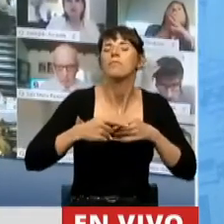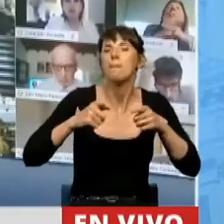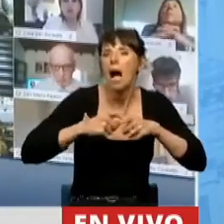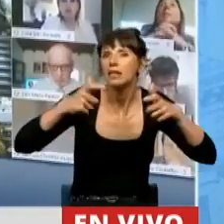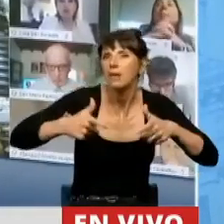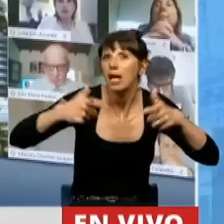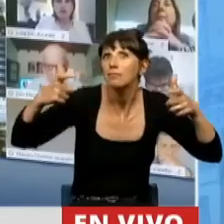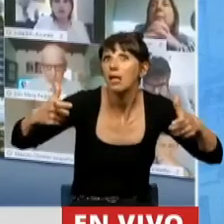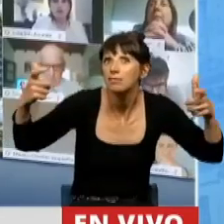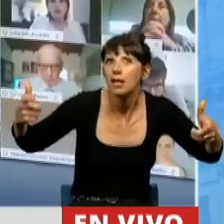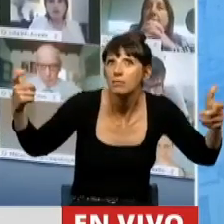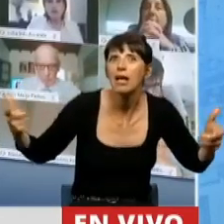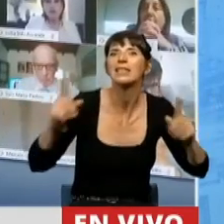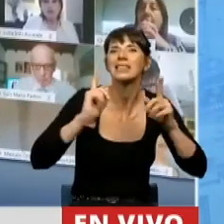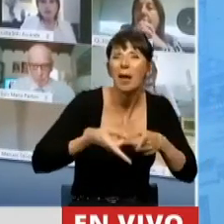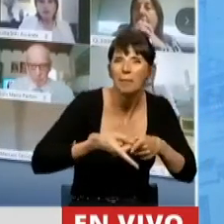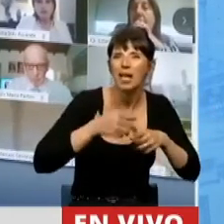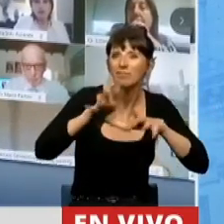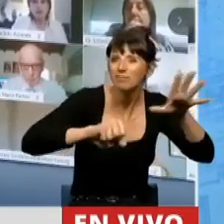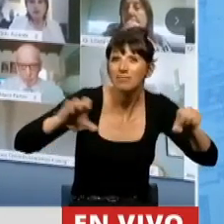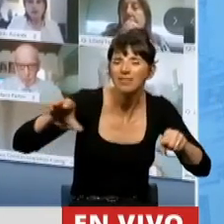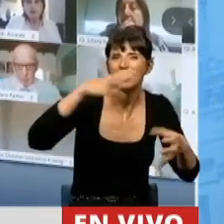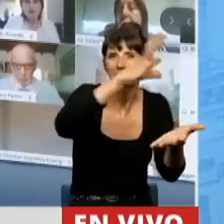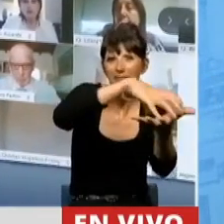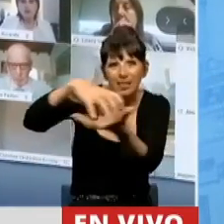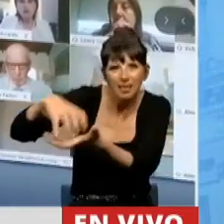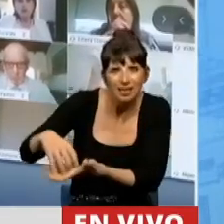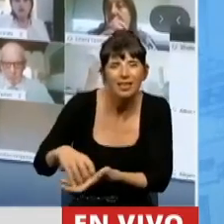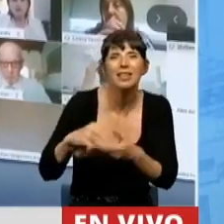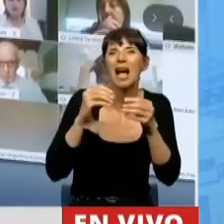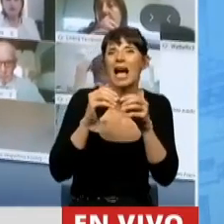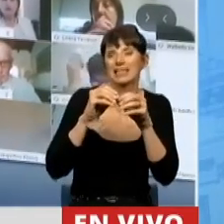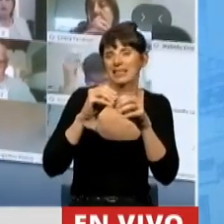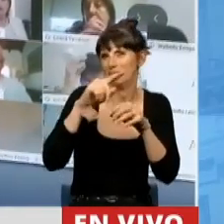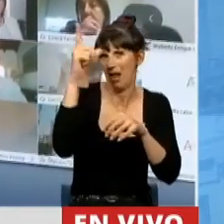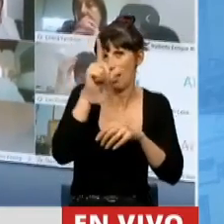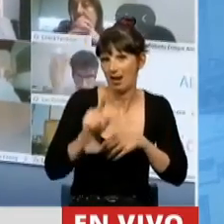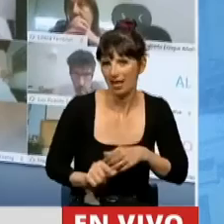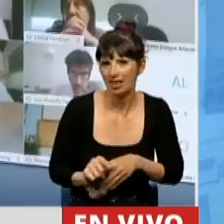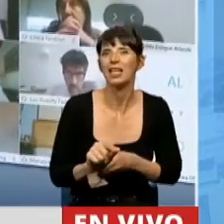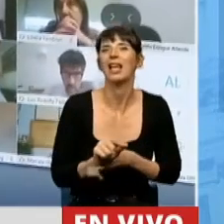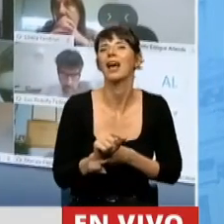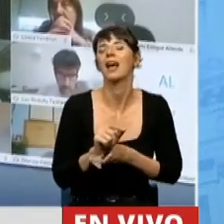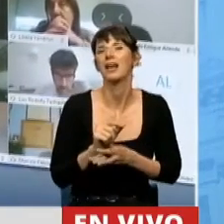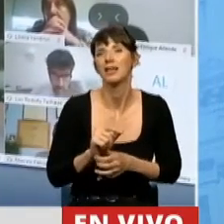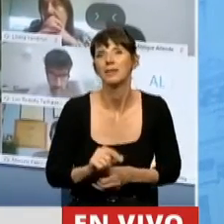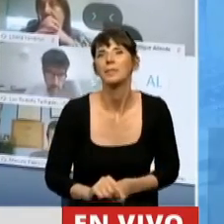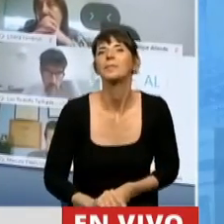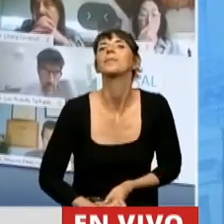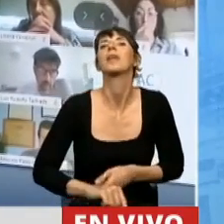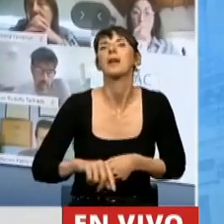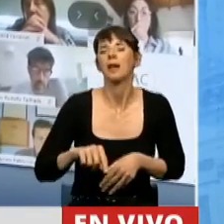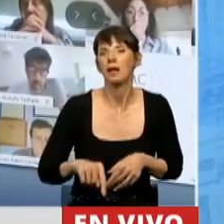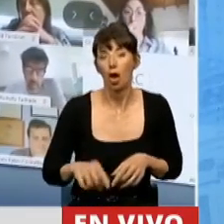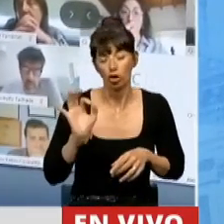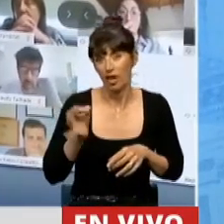emisoras privadas, públicas del Estado, a lo largo y ancho del país, convirtiéndose en lo que hoy sabemos claramente,